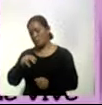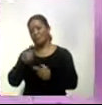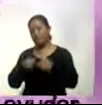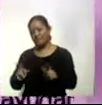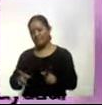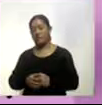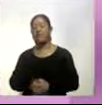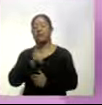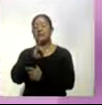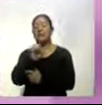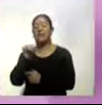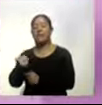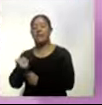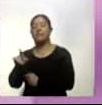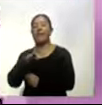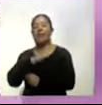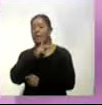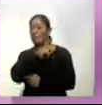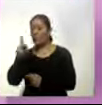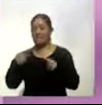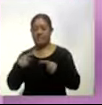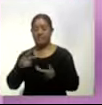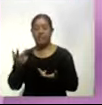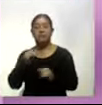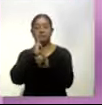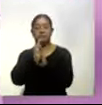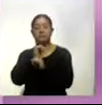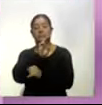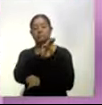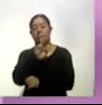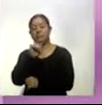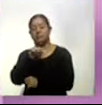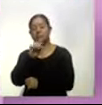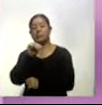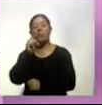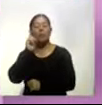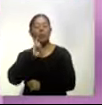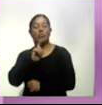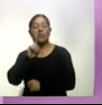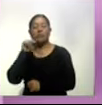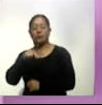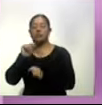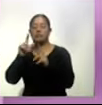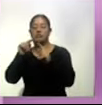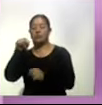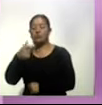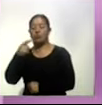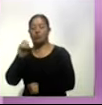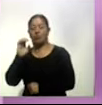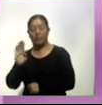de la Mujer pone a disposición de la ciudadanía la página de internet www.mujer.tlaxcala.gov